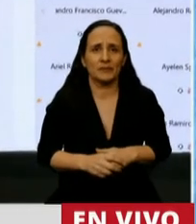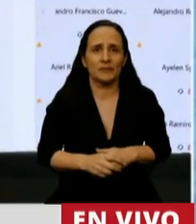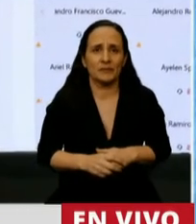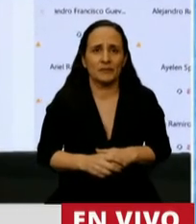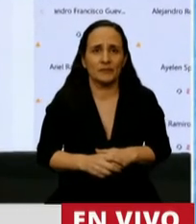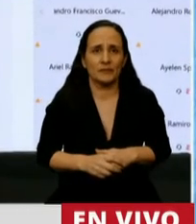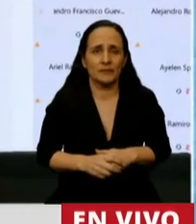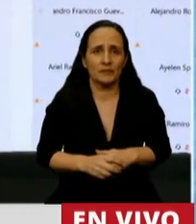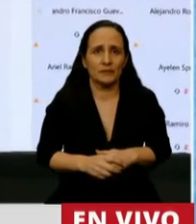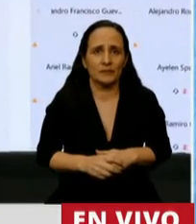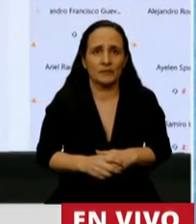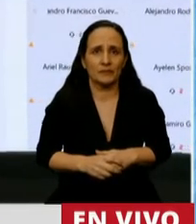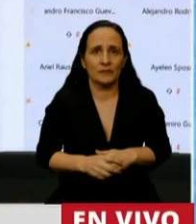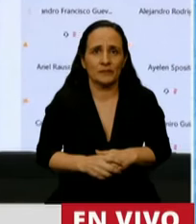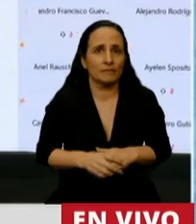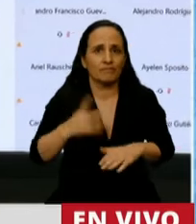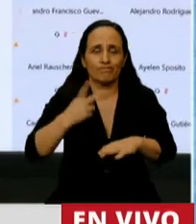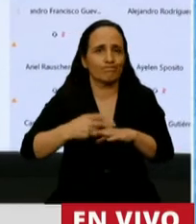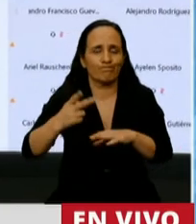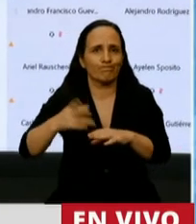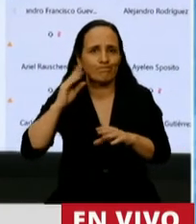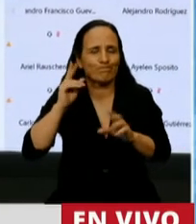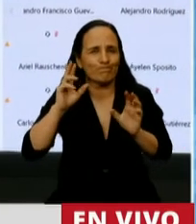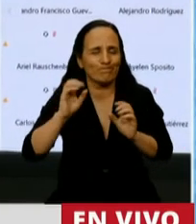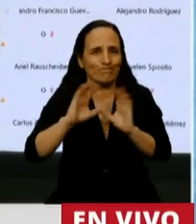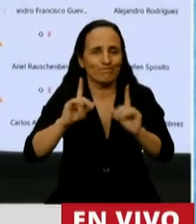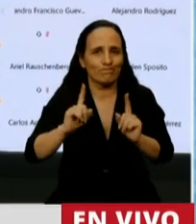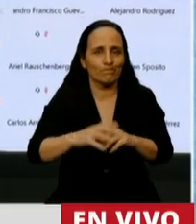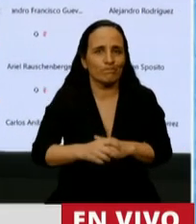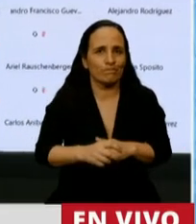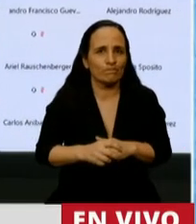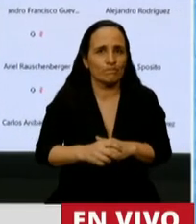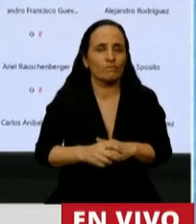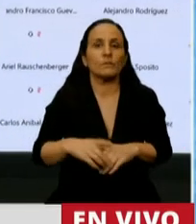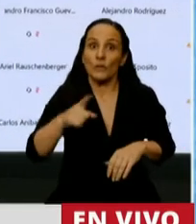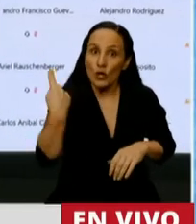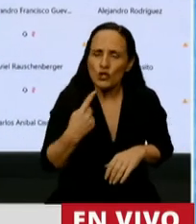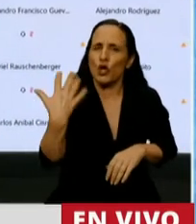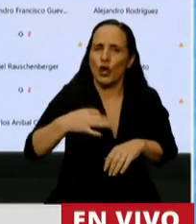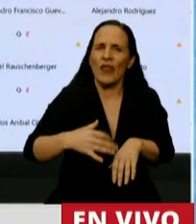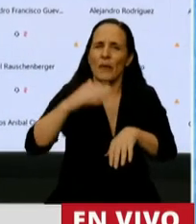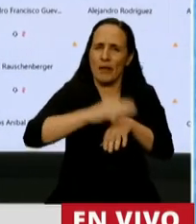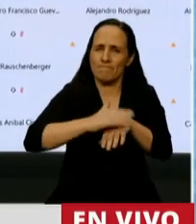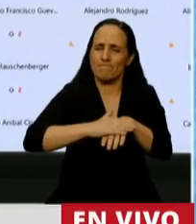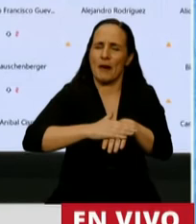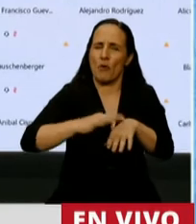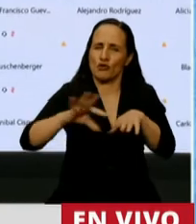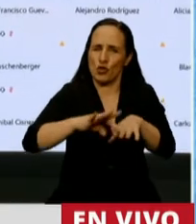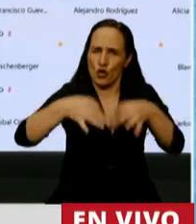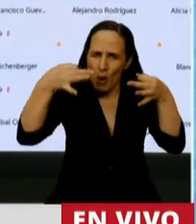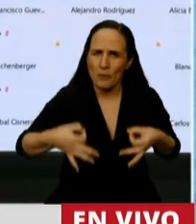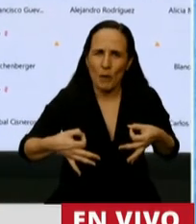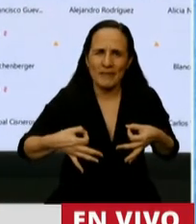en el presupuesto. Tendríamos que mostrar mayor compromiso con el definido fiscal, porque en el caso